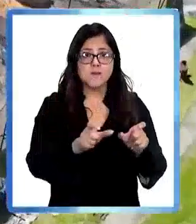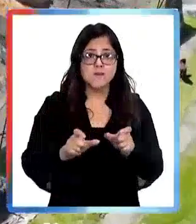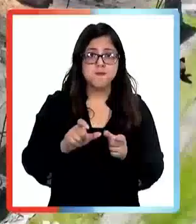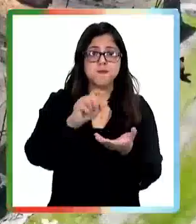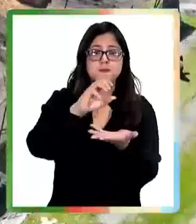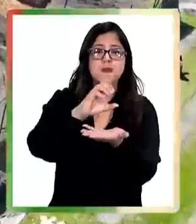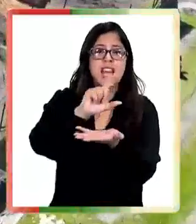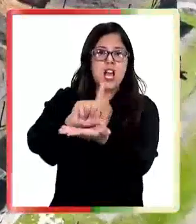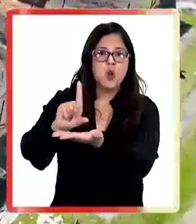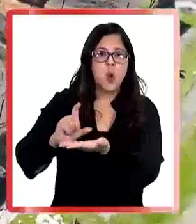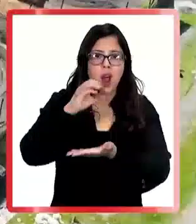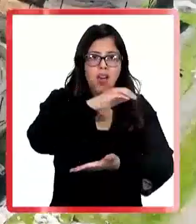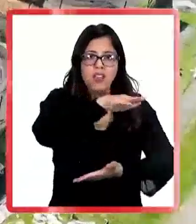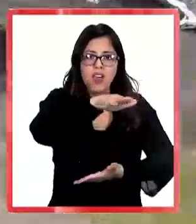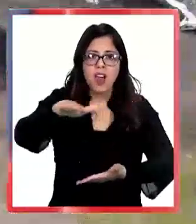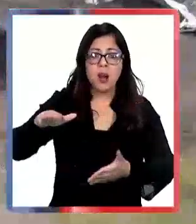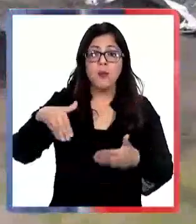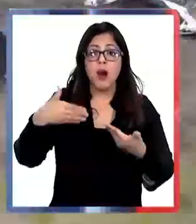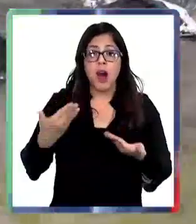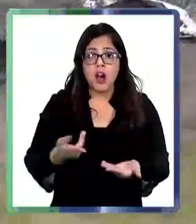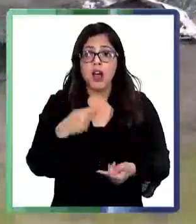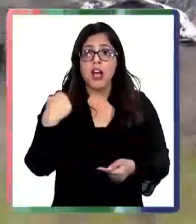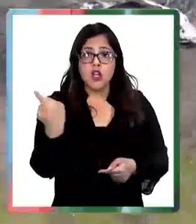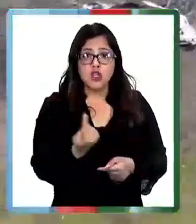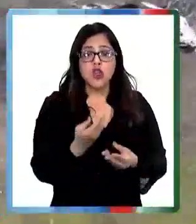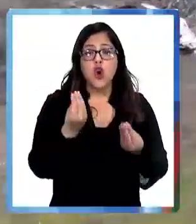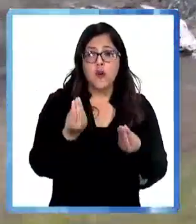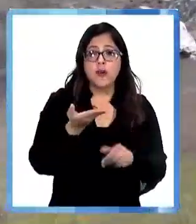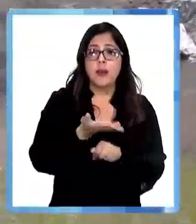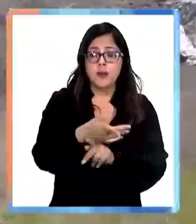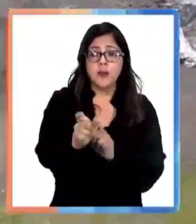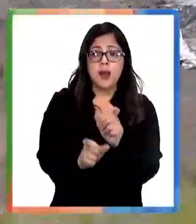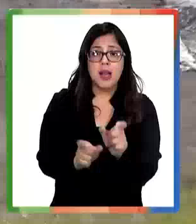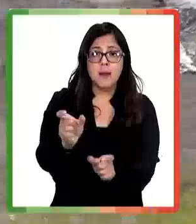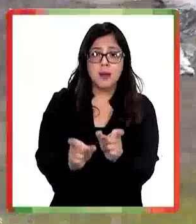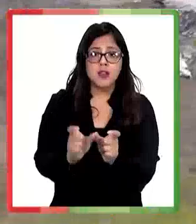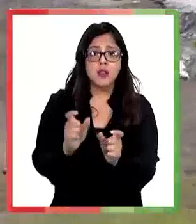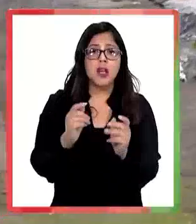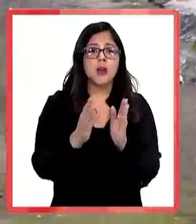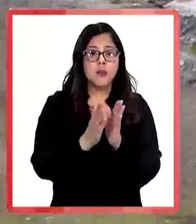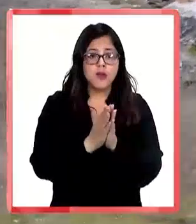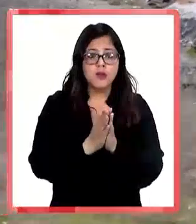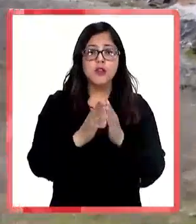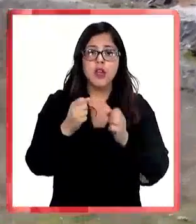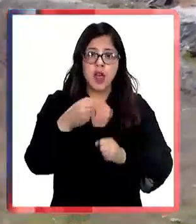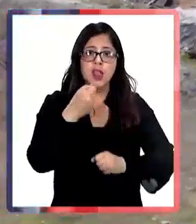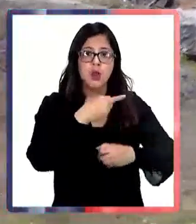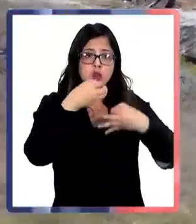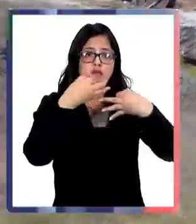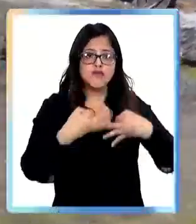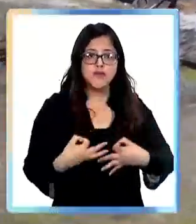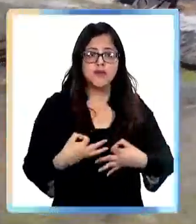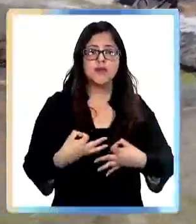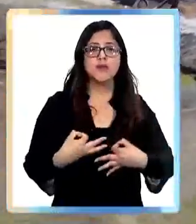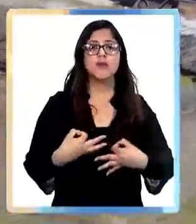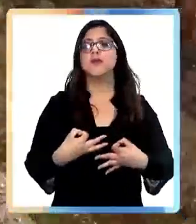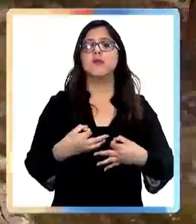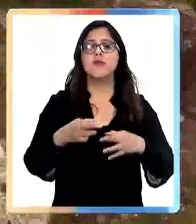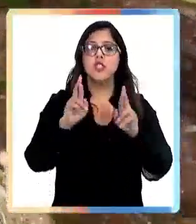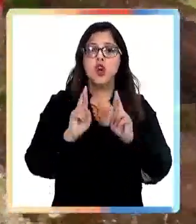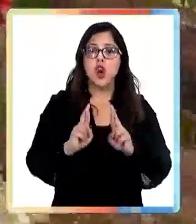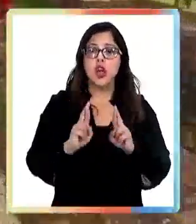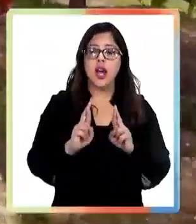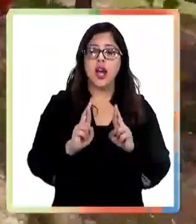ojalá, lo más preciso es el lugar para, obviamente, poder activar los cuerpos fiscalizadores directamente a ese huerto, a ese campo en particular.